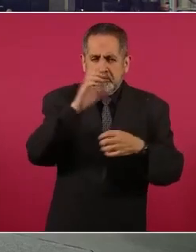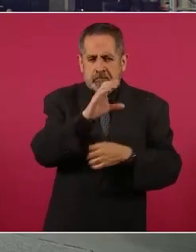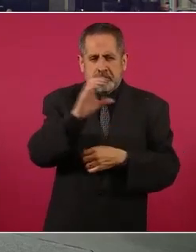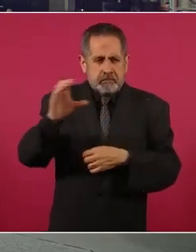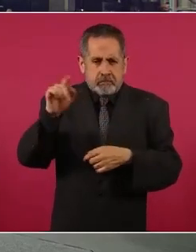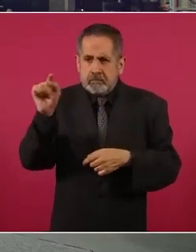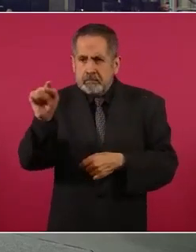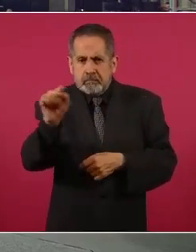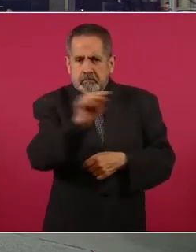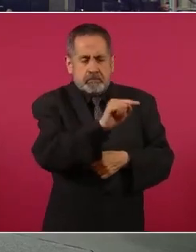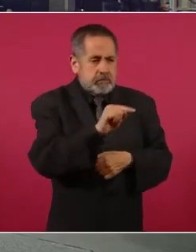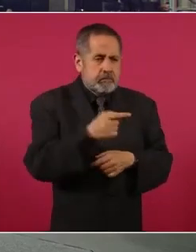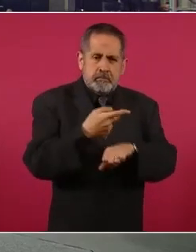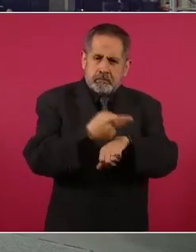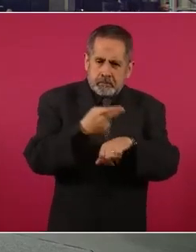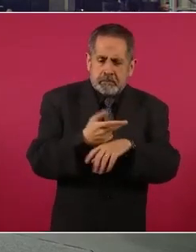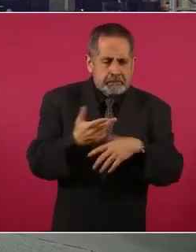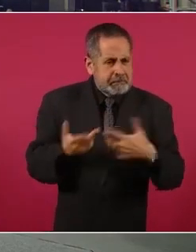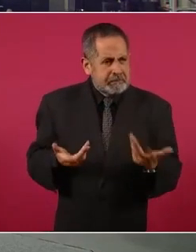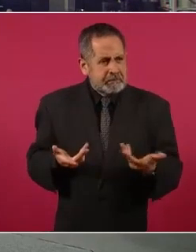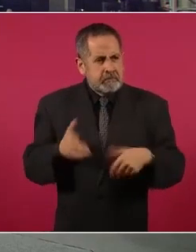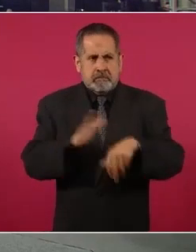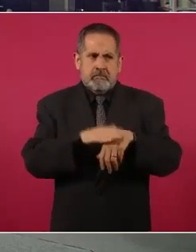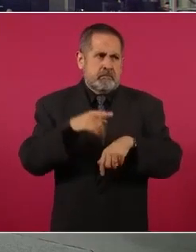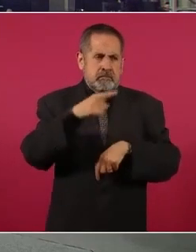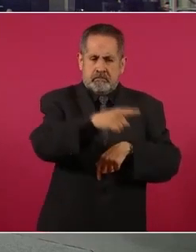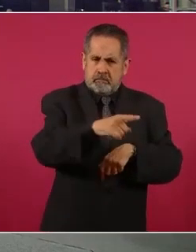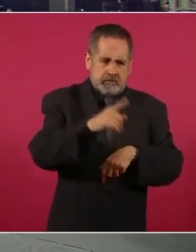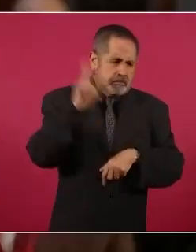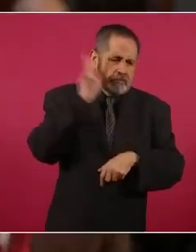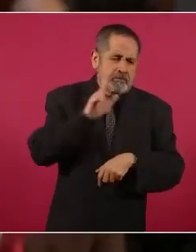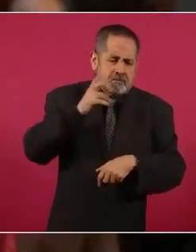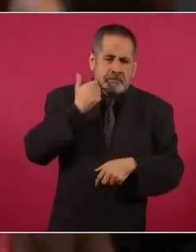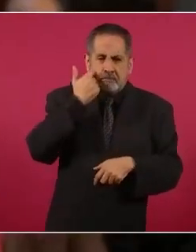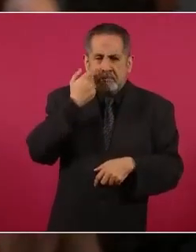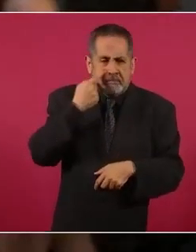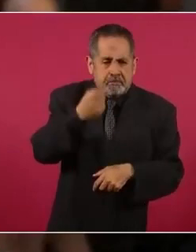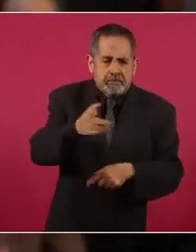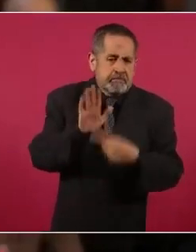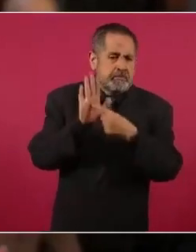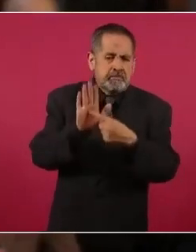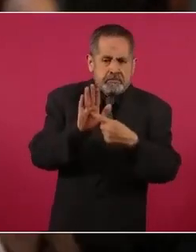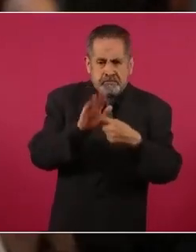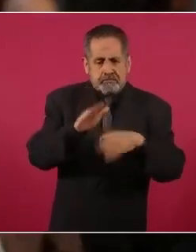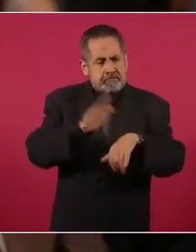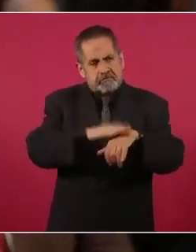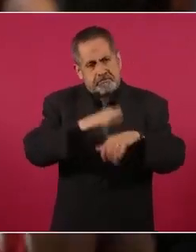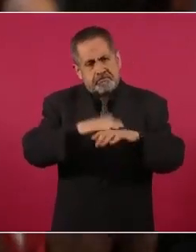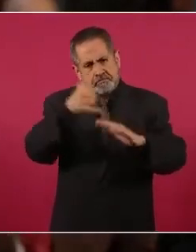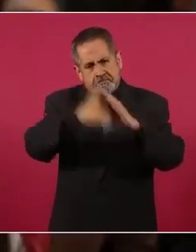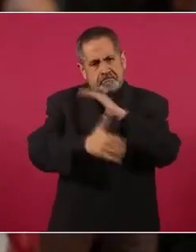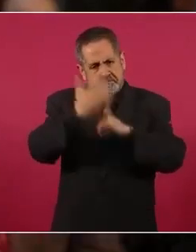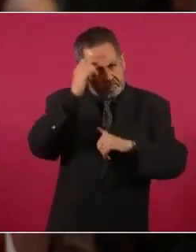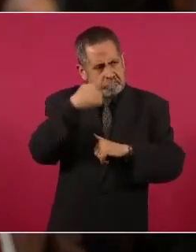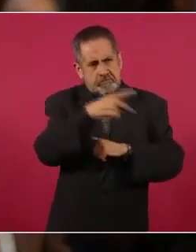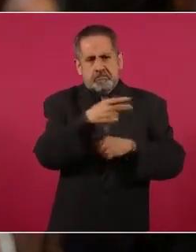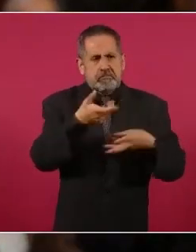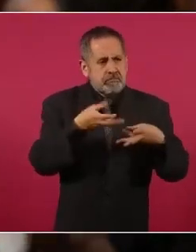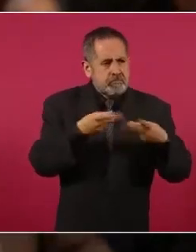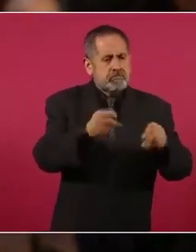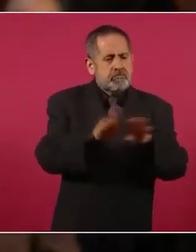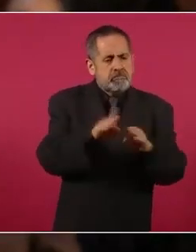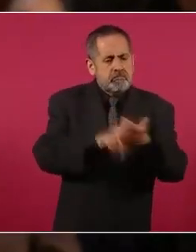humanidades preparatorias que exigen rendición de cuentas, que exigen a la universidad conocer en qué se gastan los